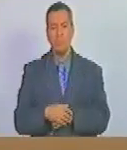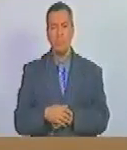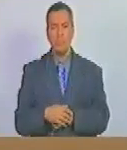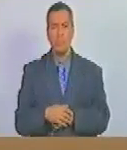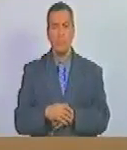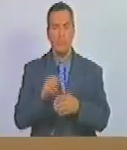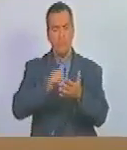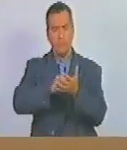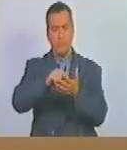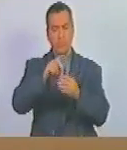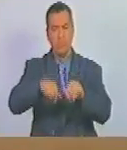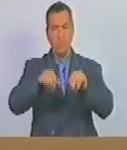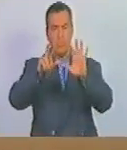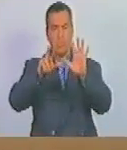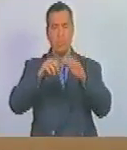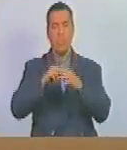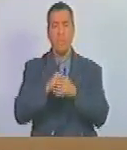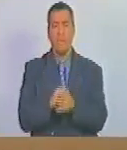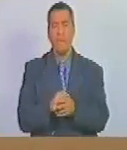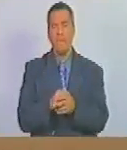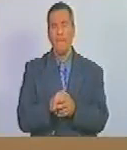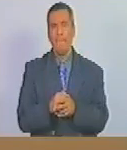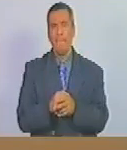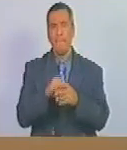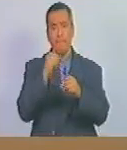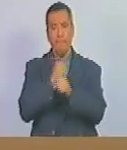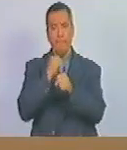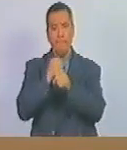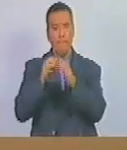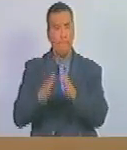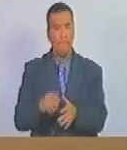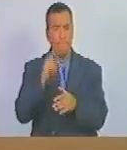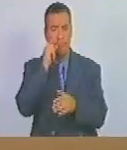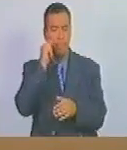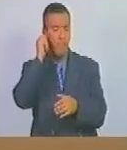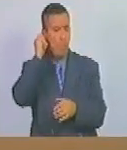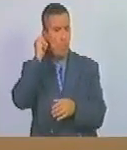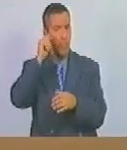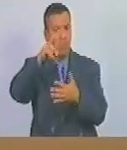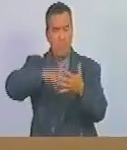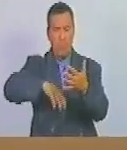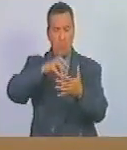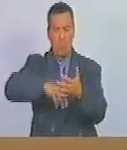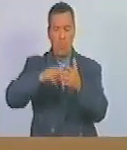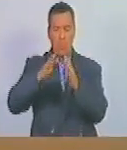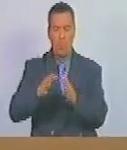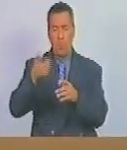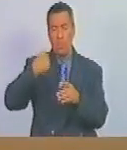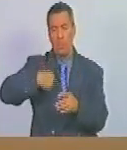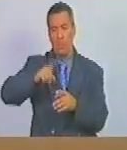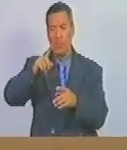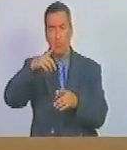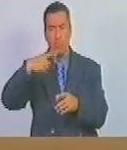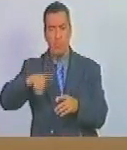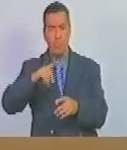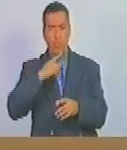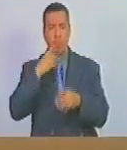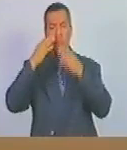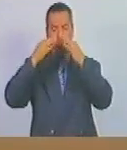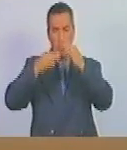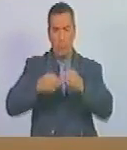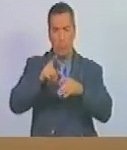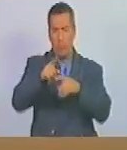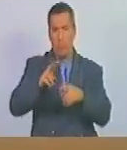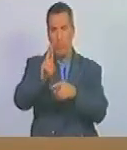siguientes términos artículo 18 las trabajadoras y los trabajadores agrícolas tienen derecho a la garantía